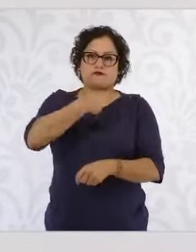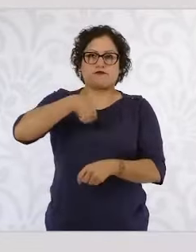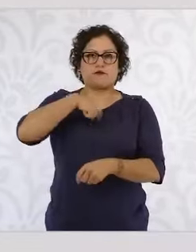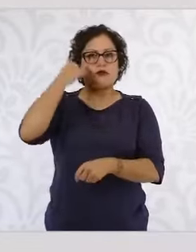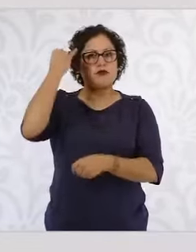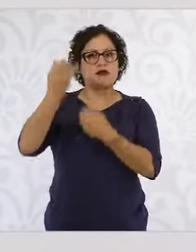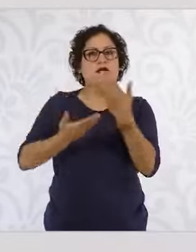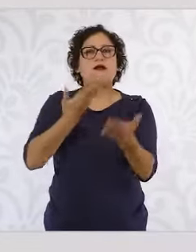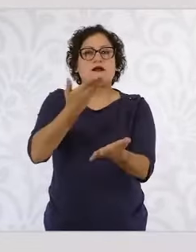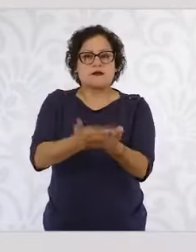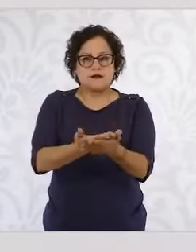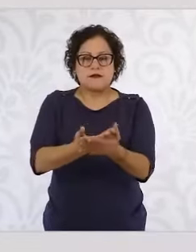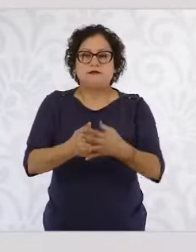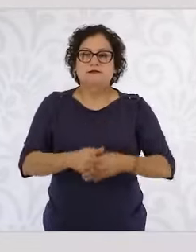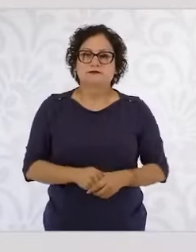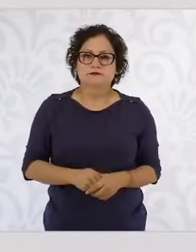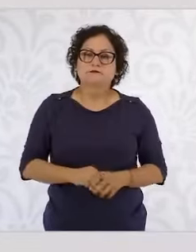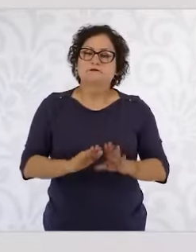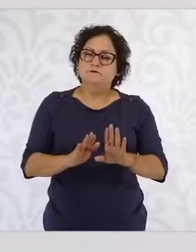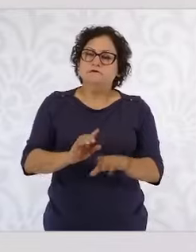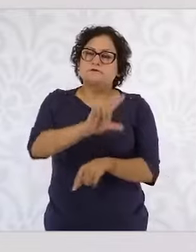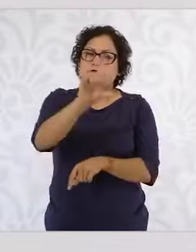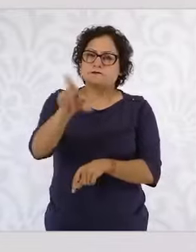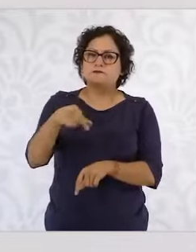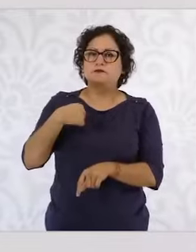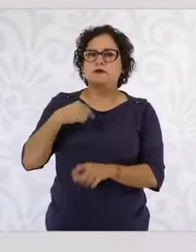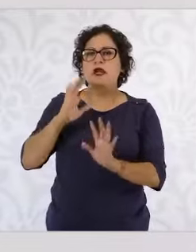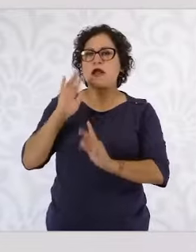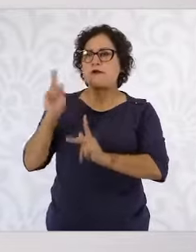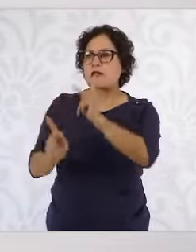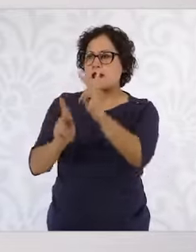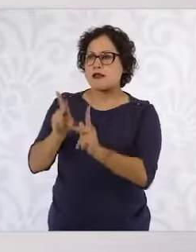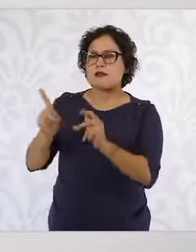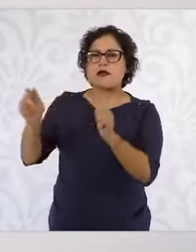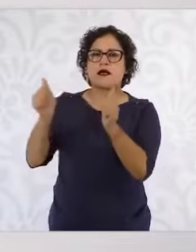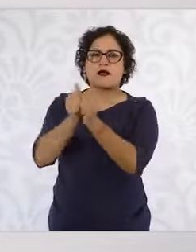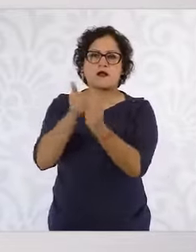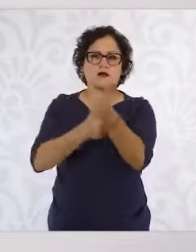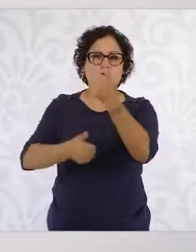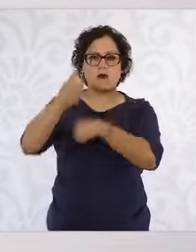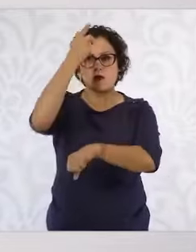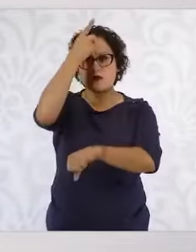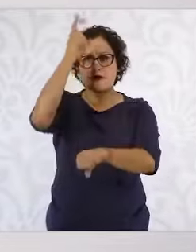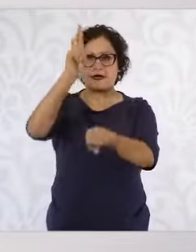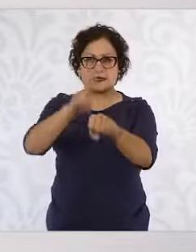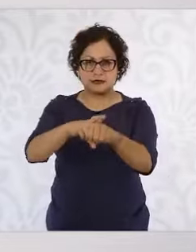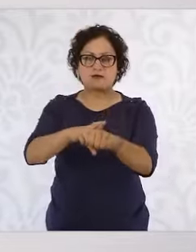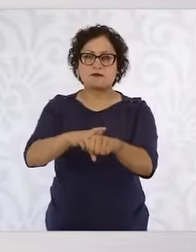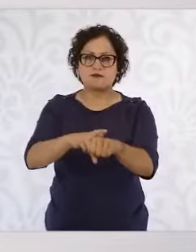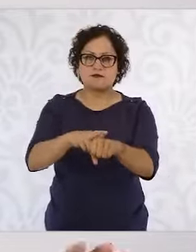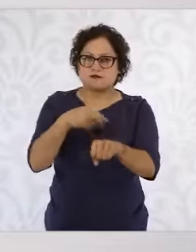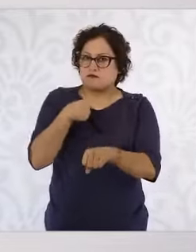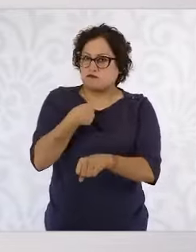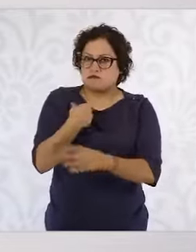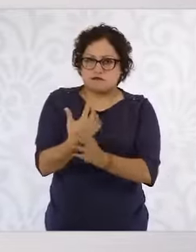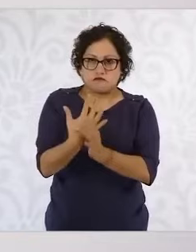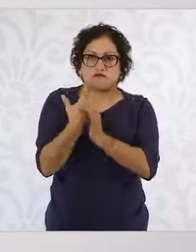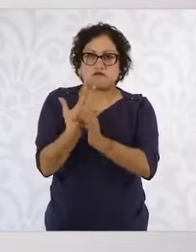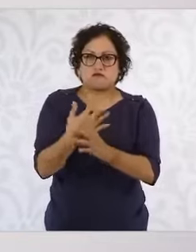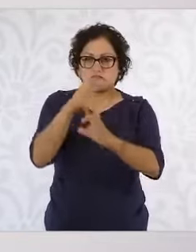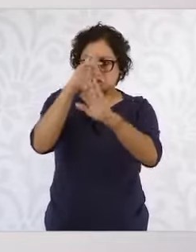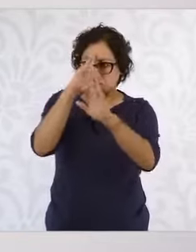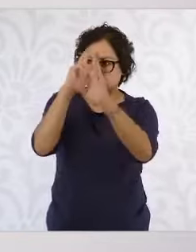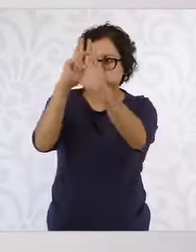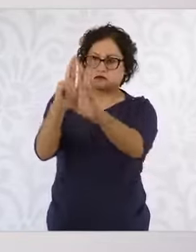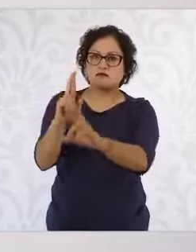entraríamos en comunicación con el rector. Yo lo he dicho y con respeto a la autonomía universitaria, eso es algo que